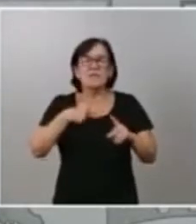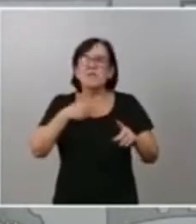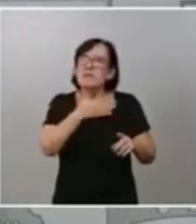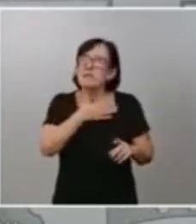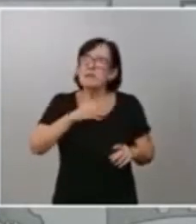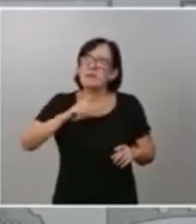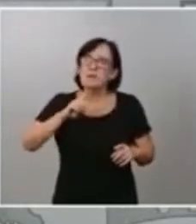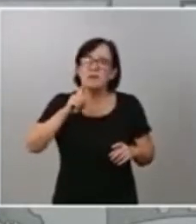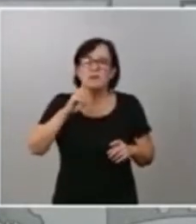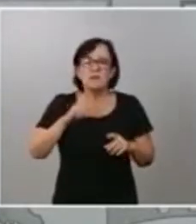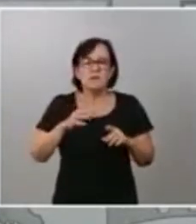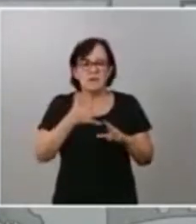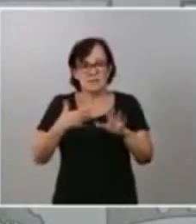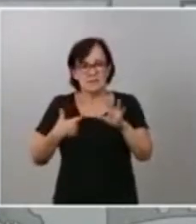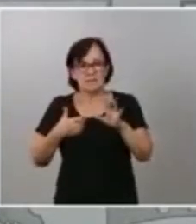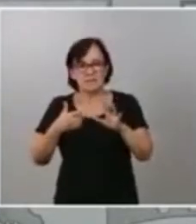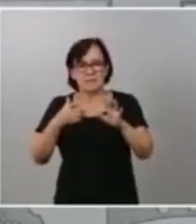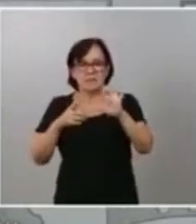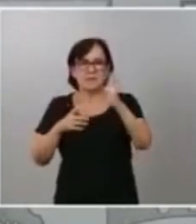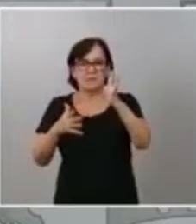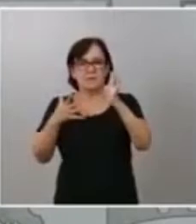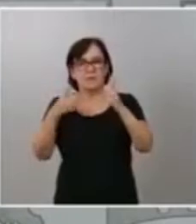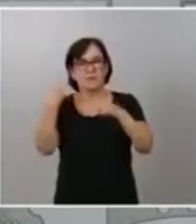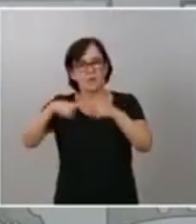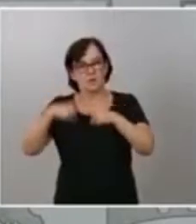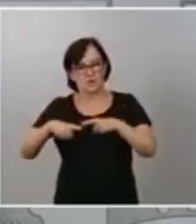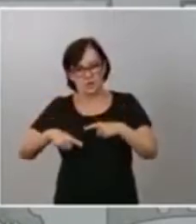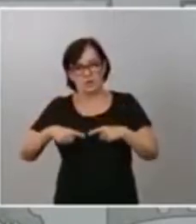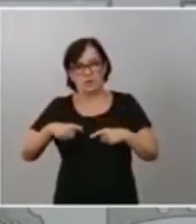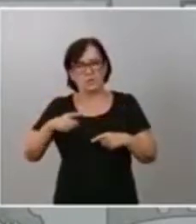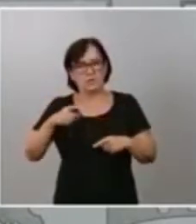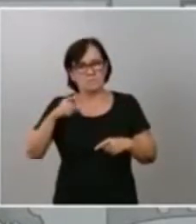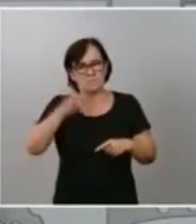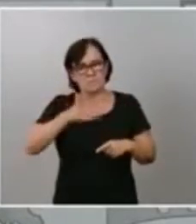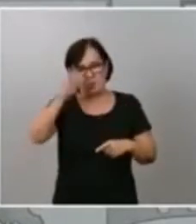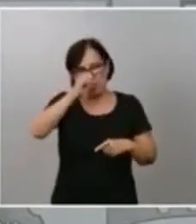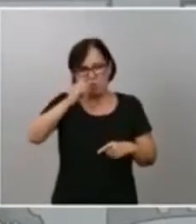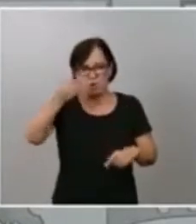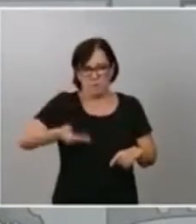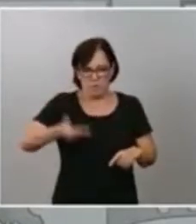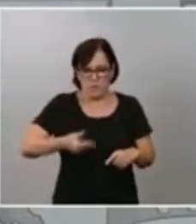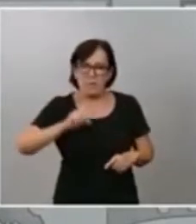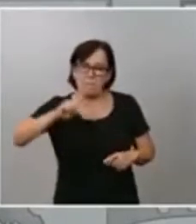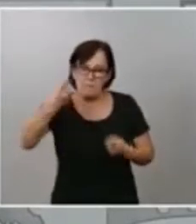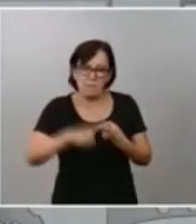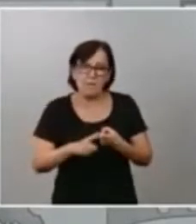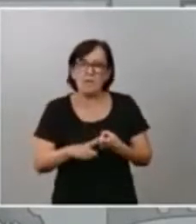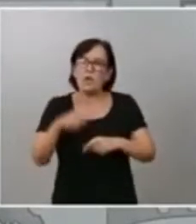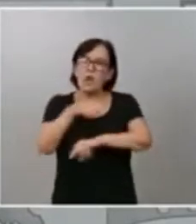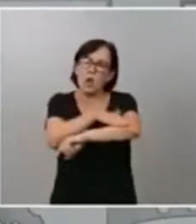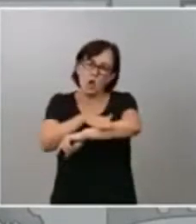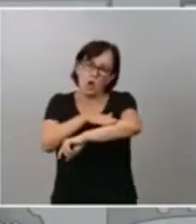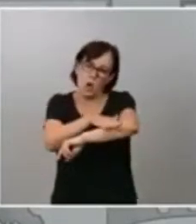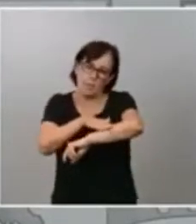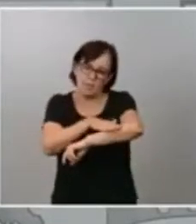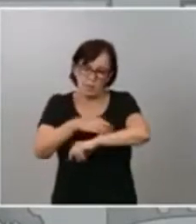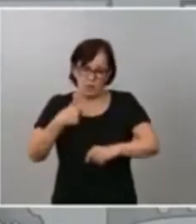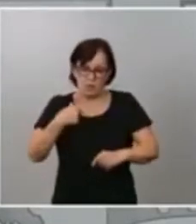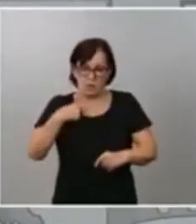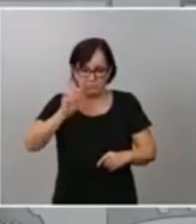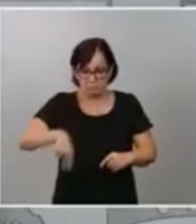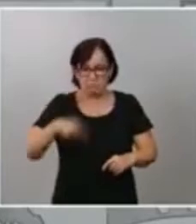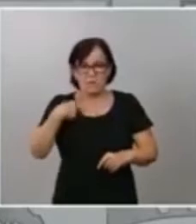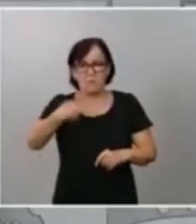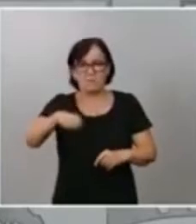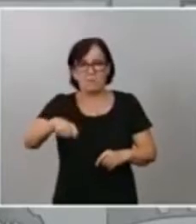cosas, a mi juicio, relevantes, importantes. En primer lugar, el Gobierno y yo como presidente manifiestan